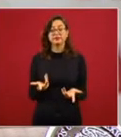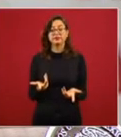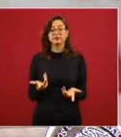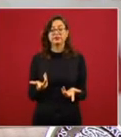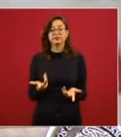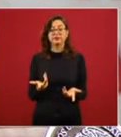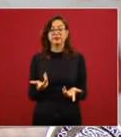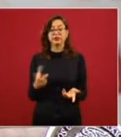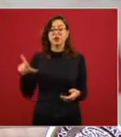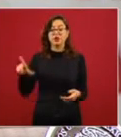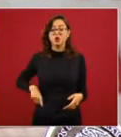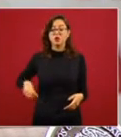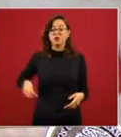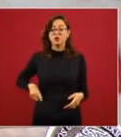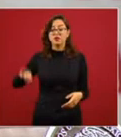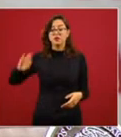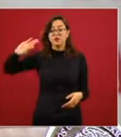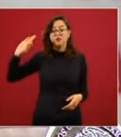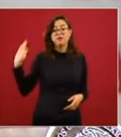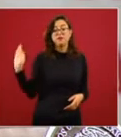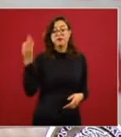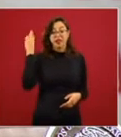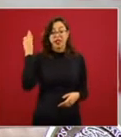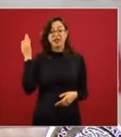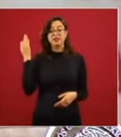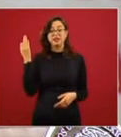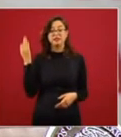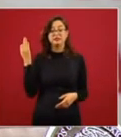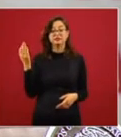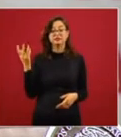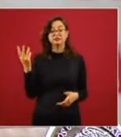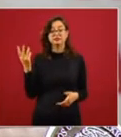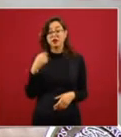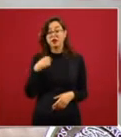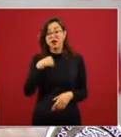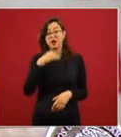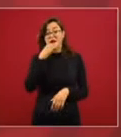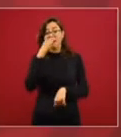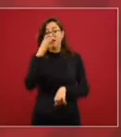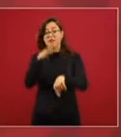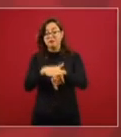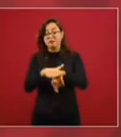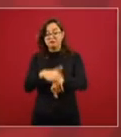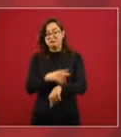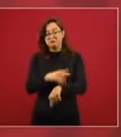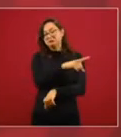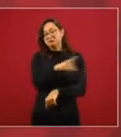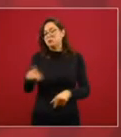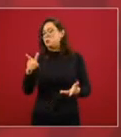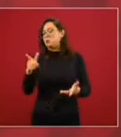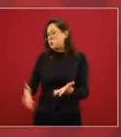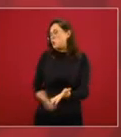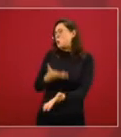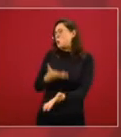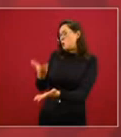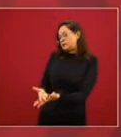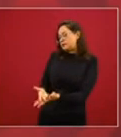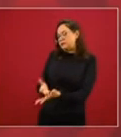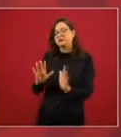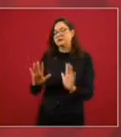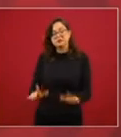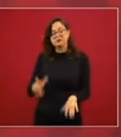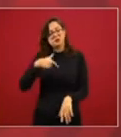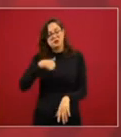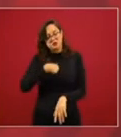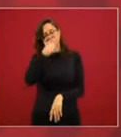federal también les dije porque me lo plantearon de que no